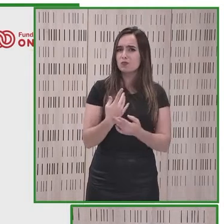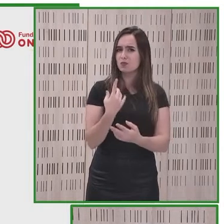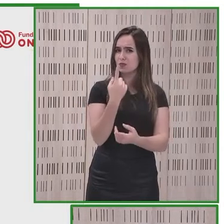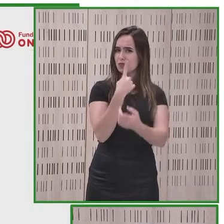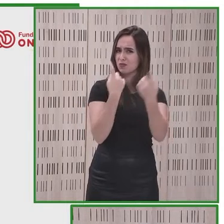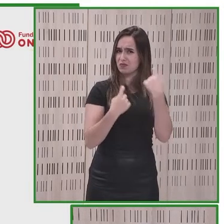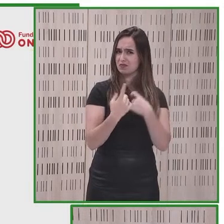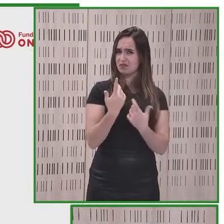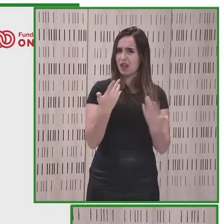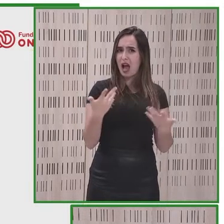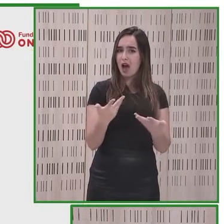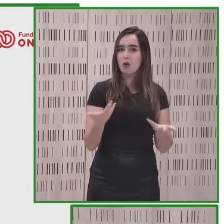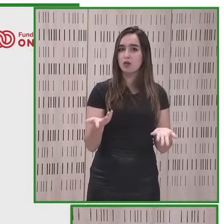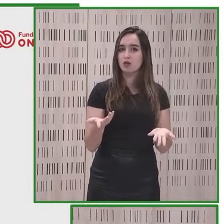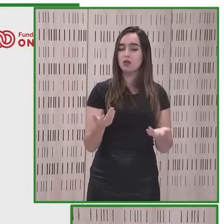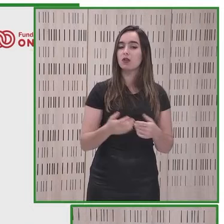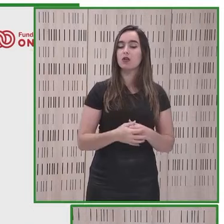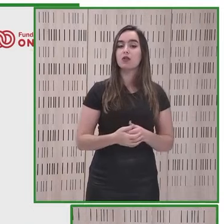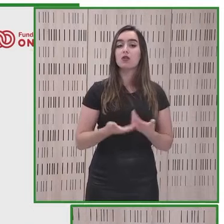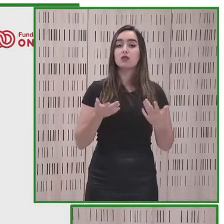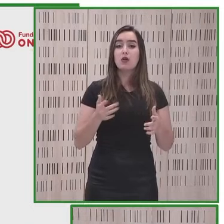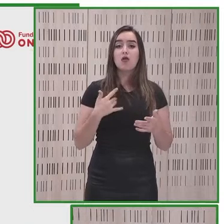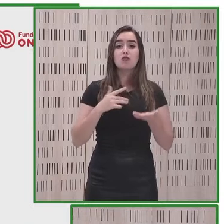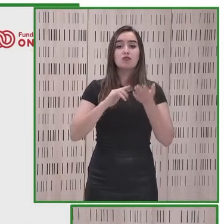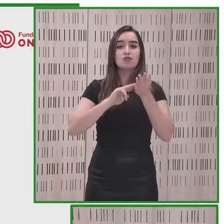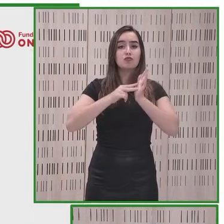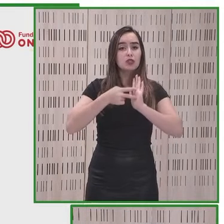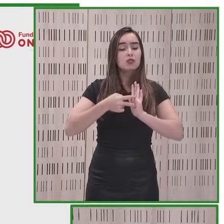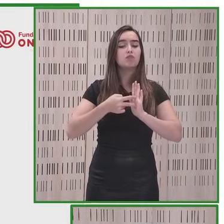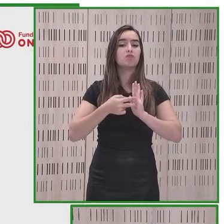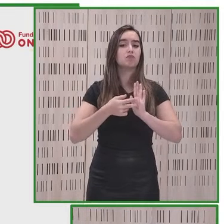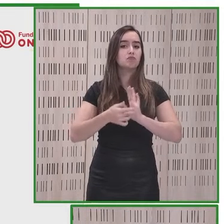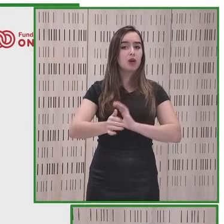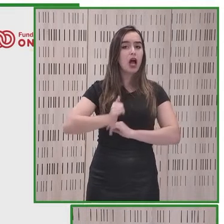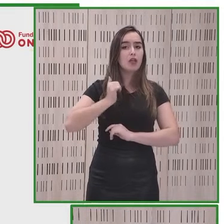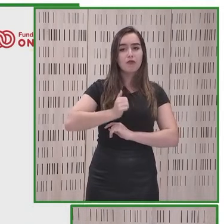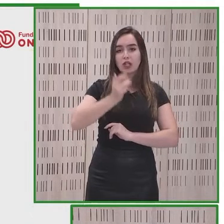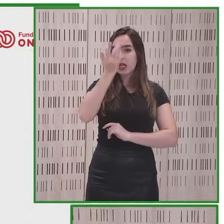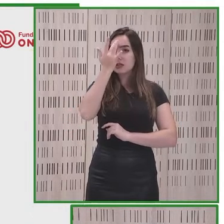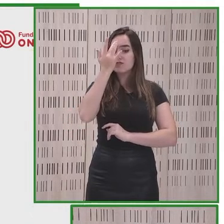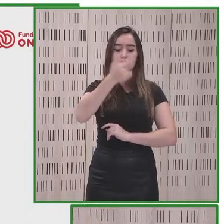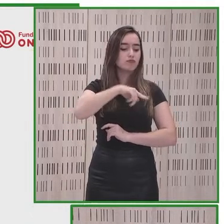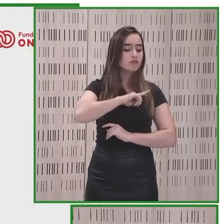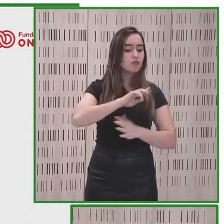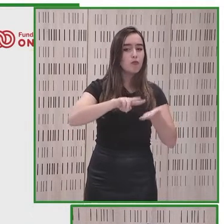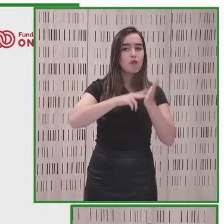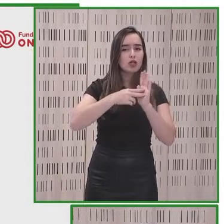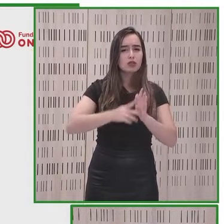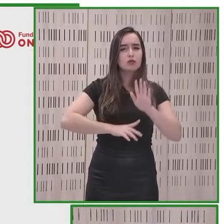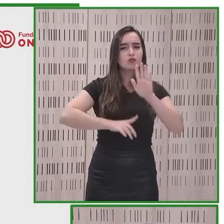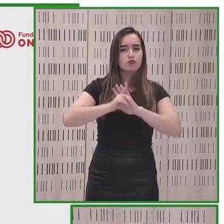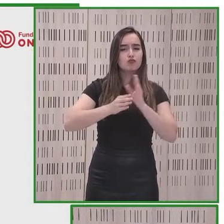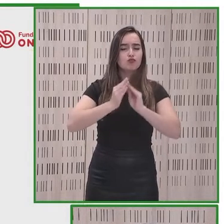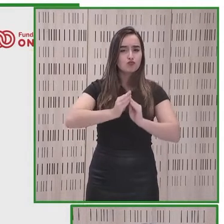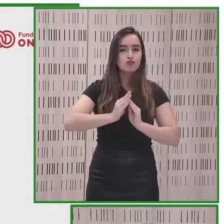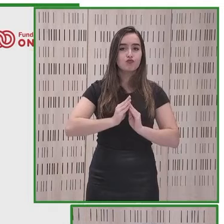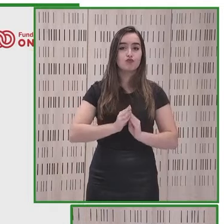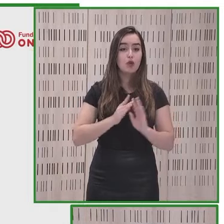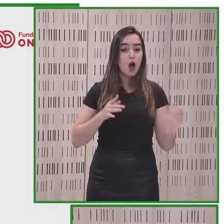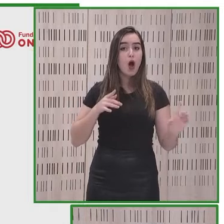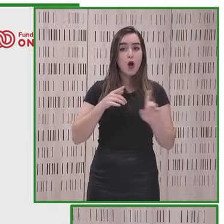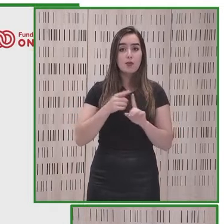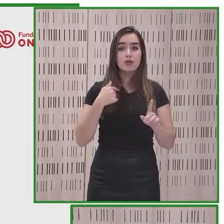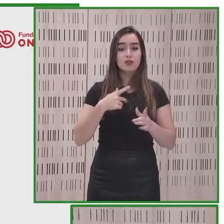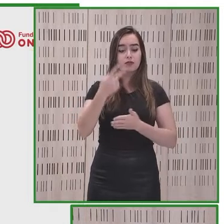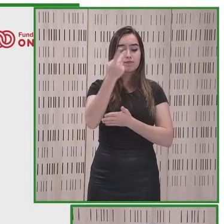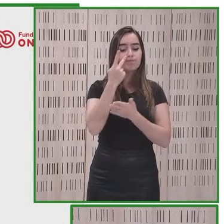estos sistemas de inteligencia artificial hemos desarrollado un proyecto basado también en lectura fácil y en